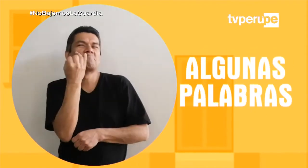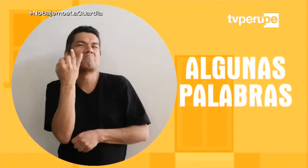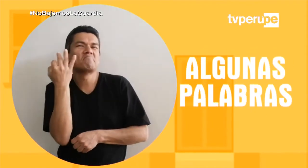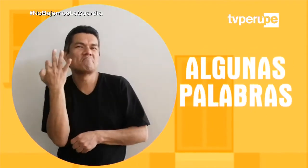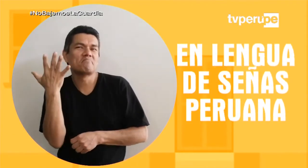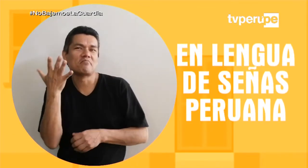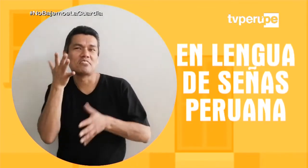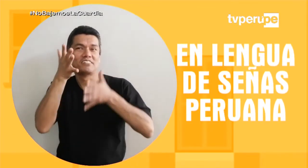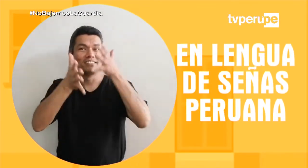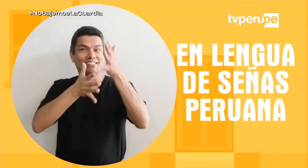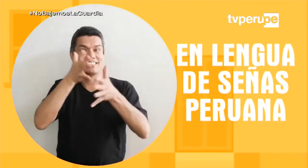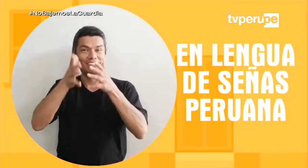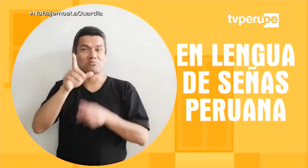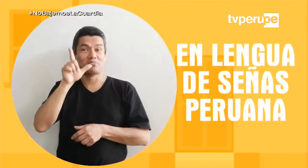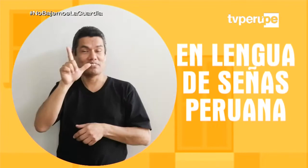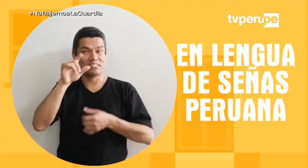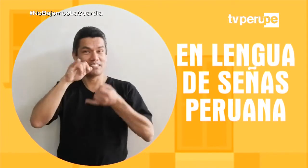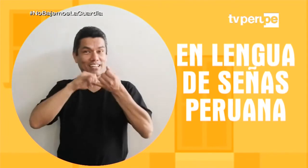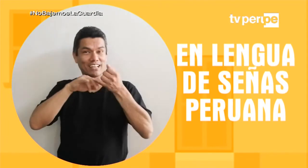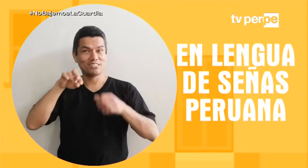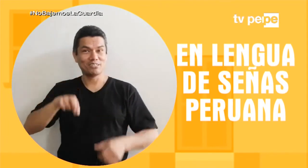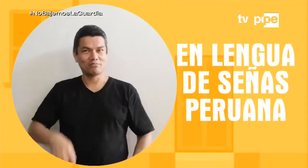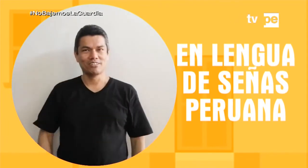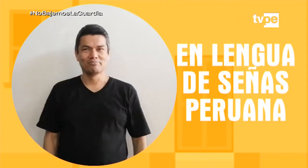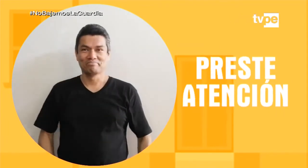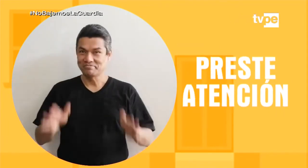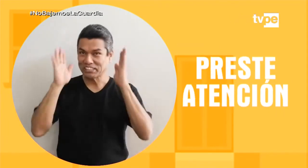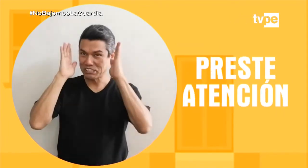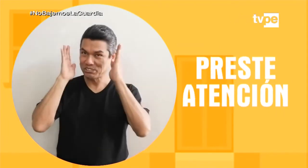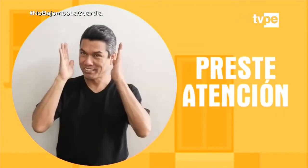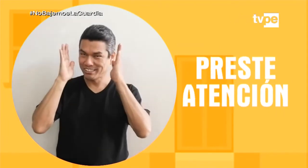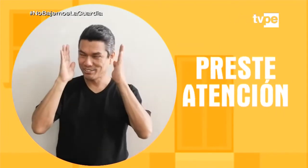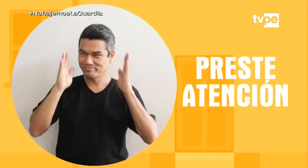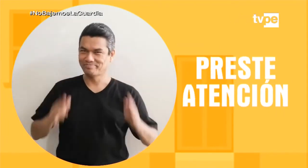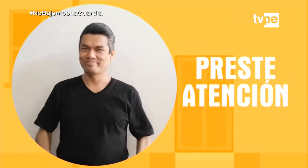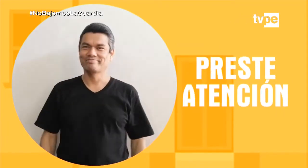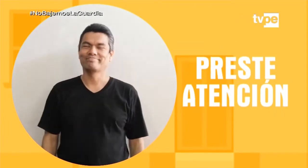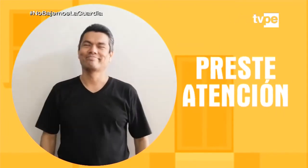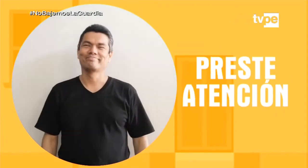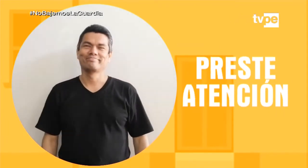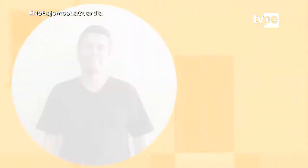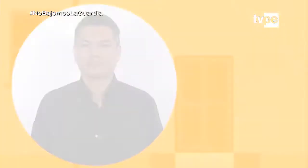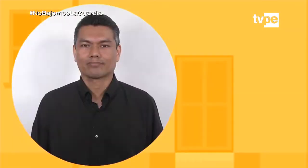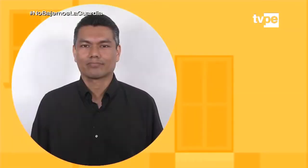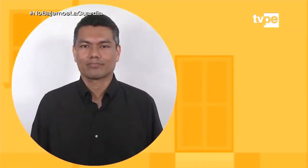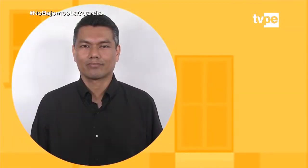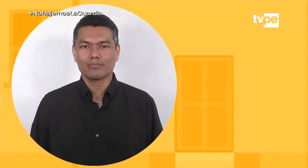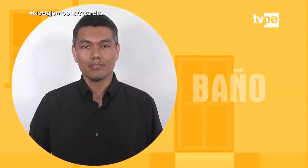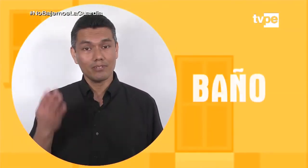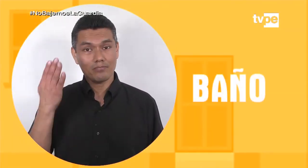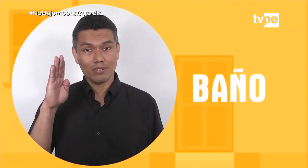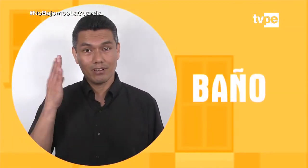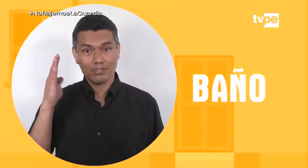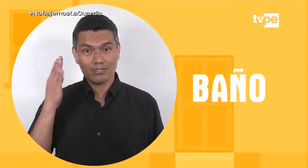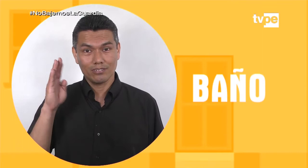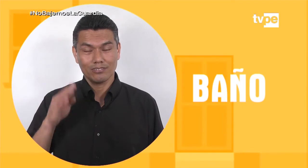palabras en lengua de señas peruana. Preste atención. Baño,